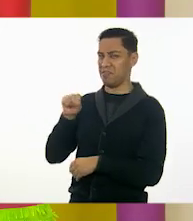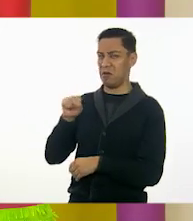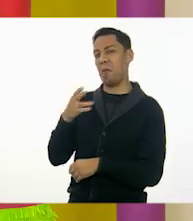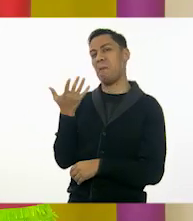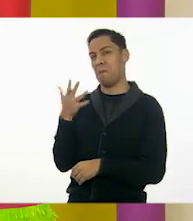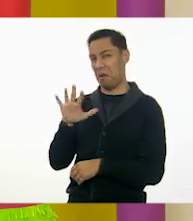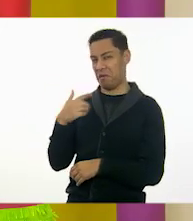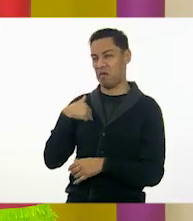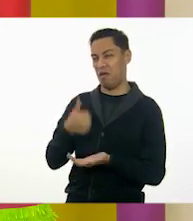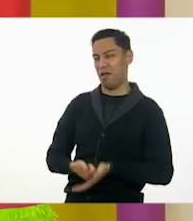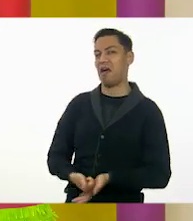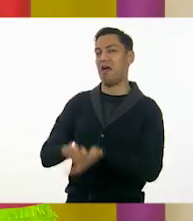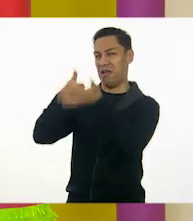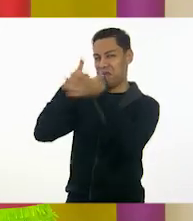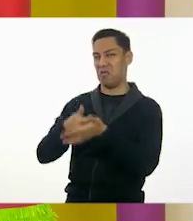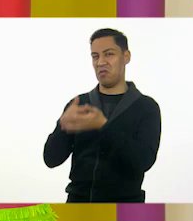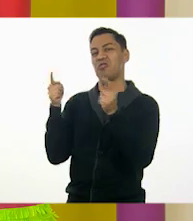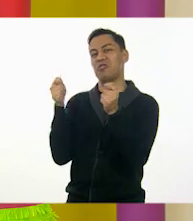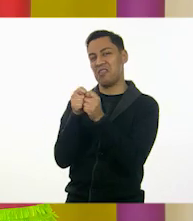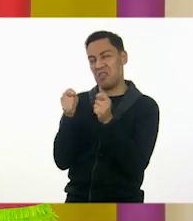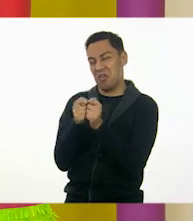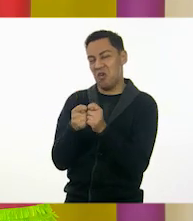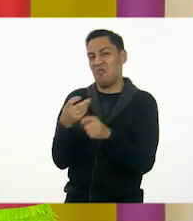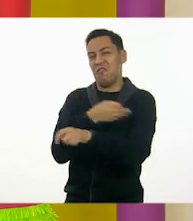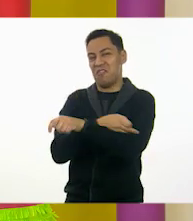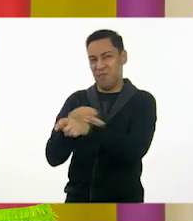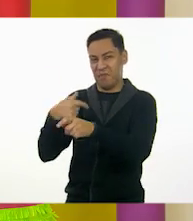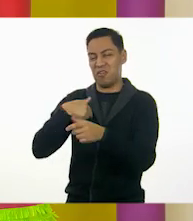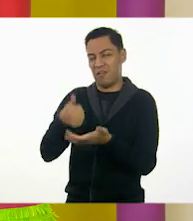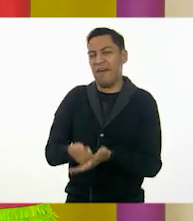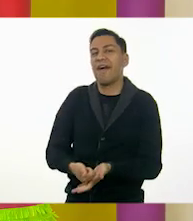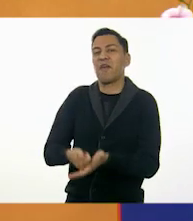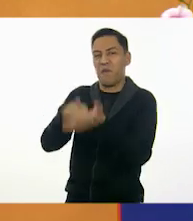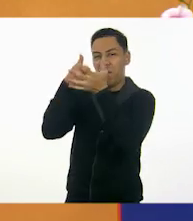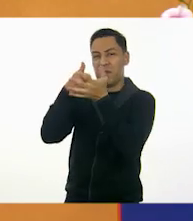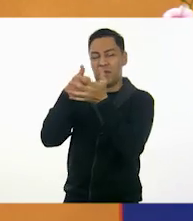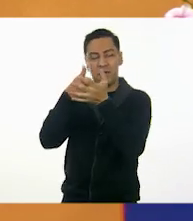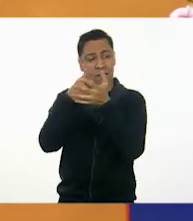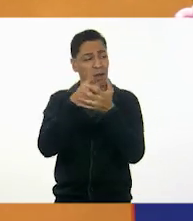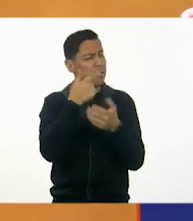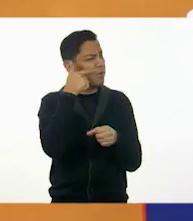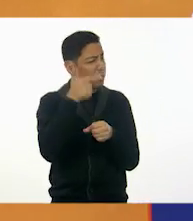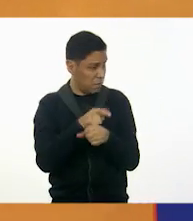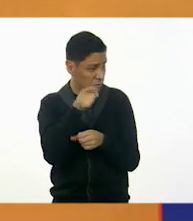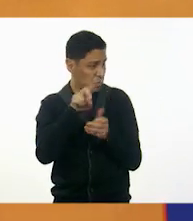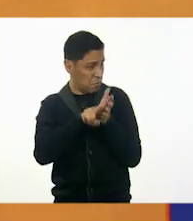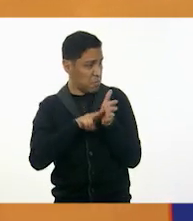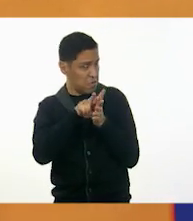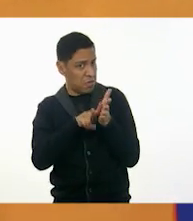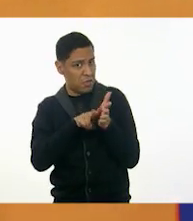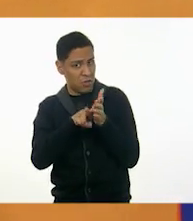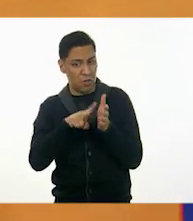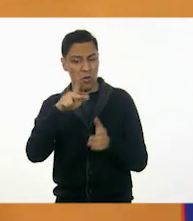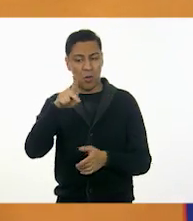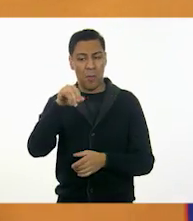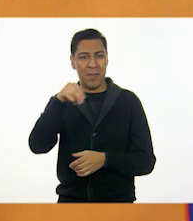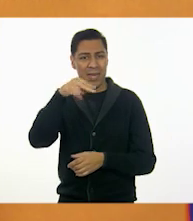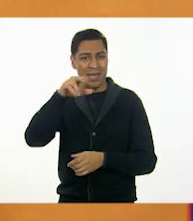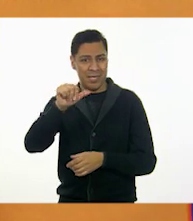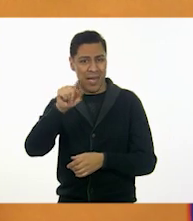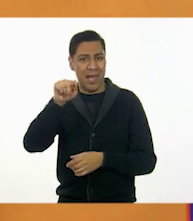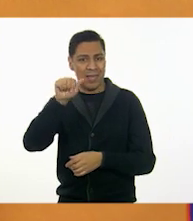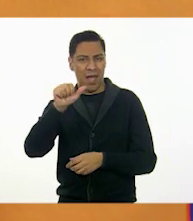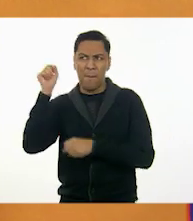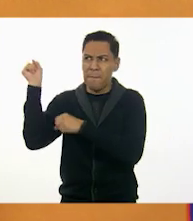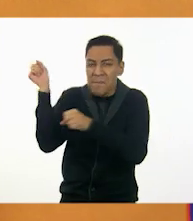yo soy como el ayudante del maestro para hacer las piñatas de la familia. Oye, ¿te diste cuenta en el video que actualmente las